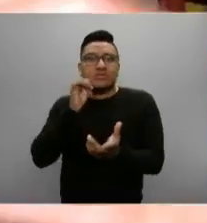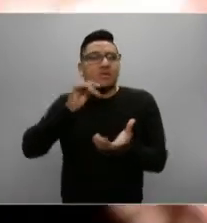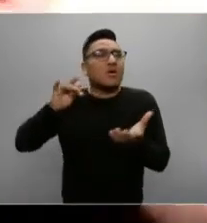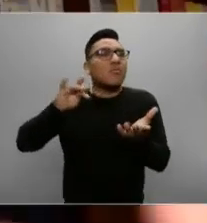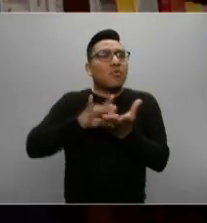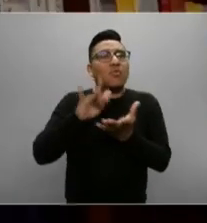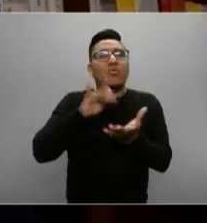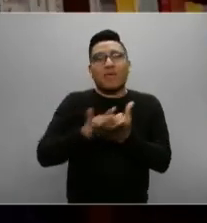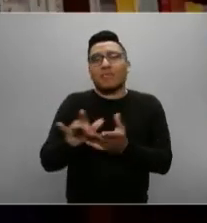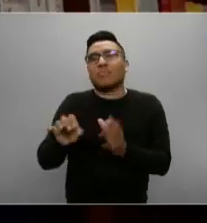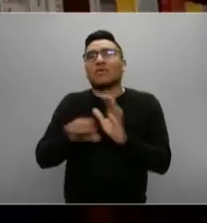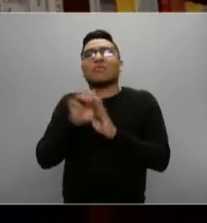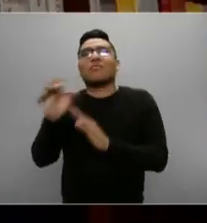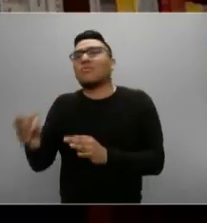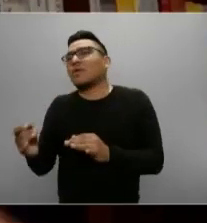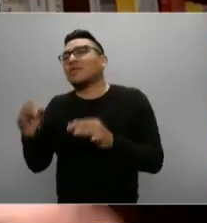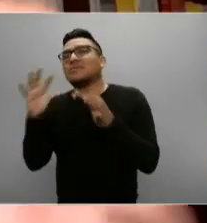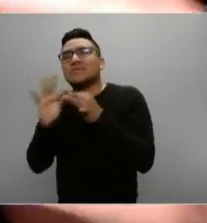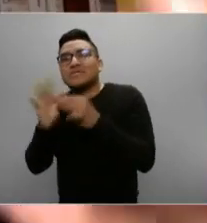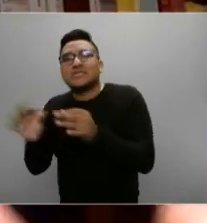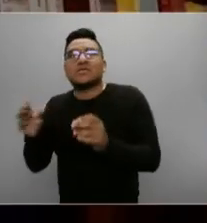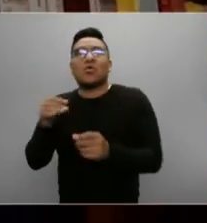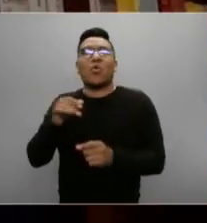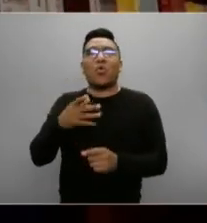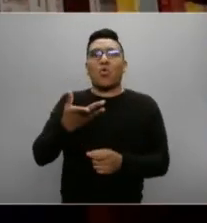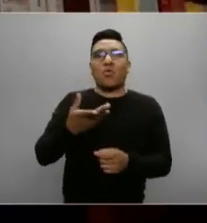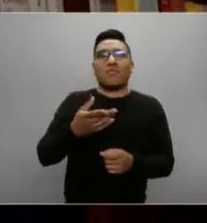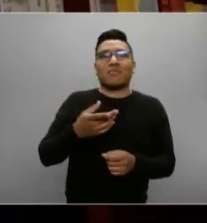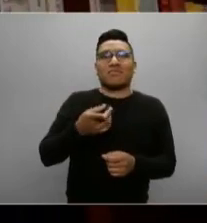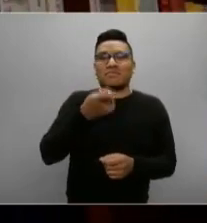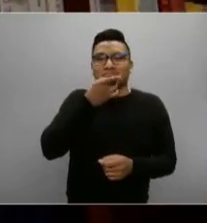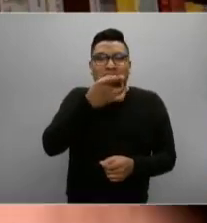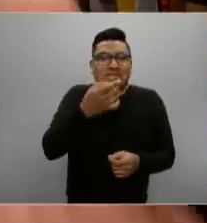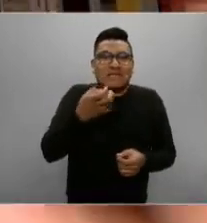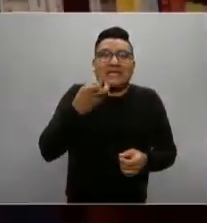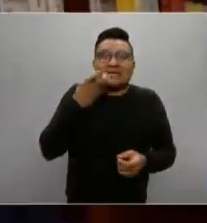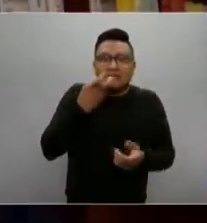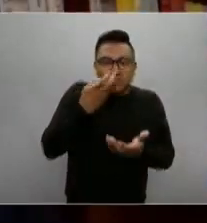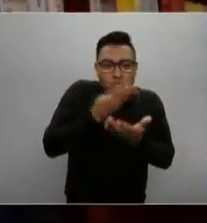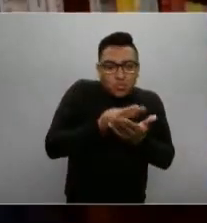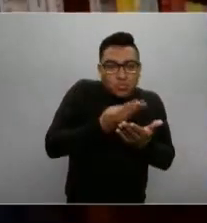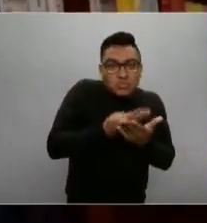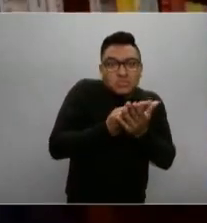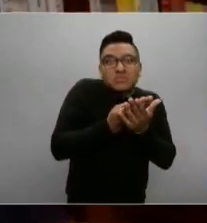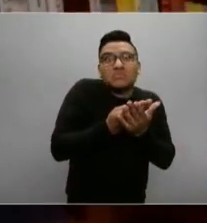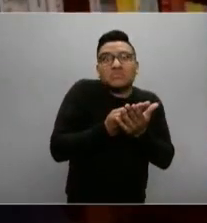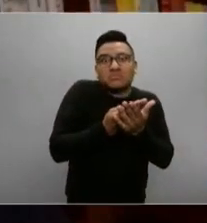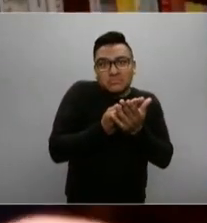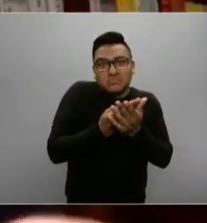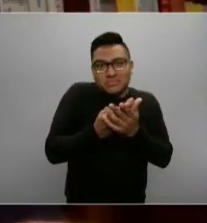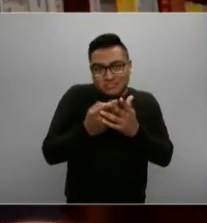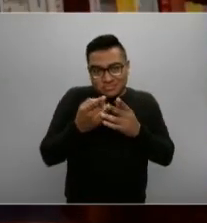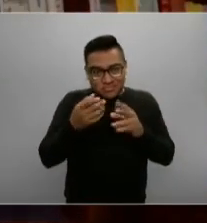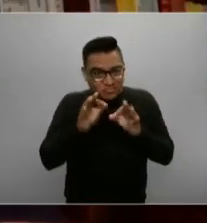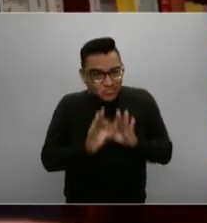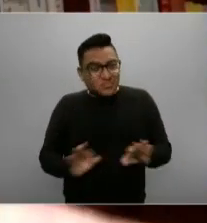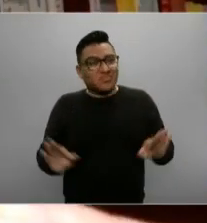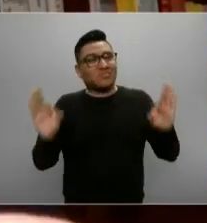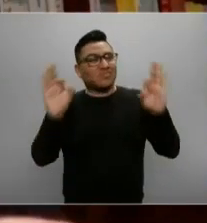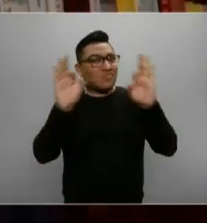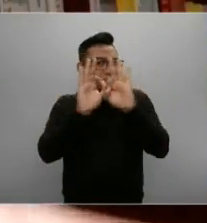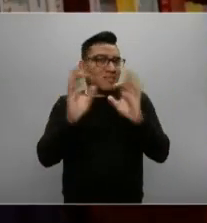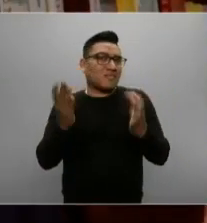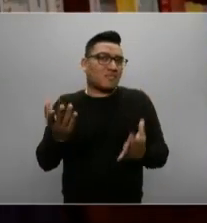presión, para decirles que para México esta era una iniciativa importante, que la valoraran en sus